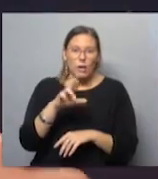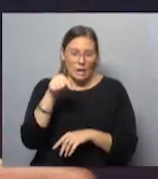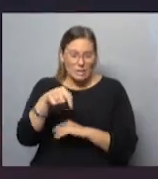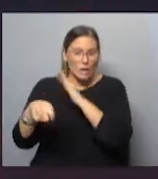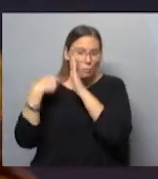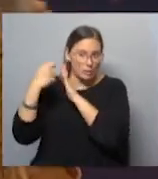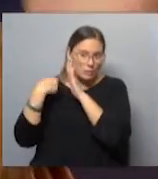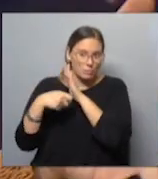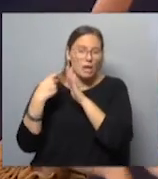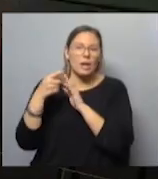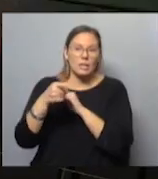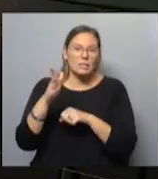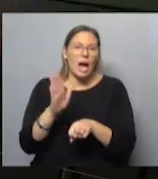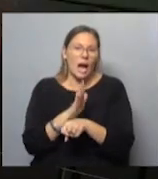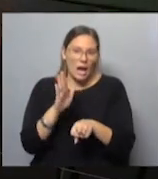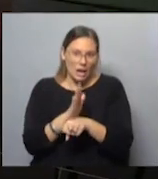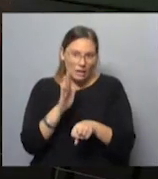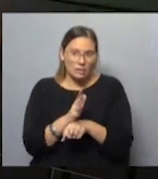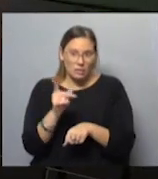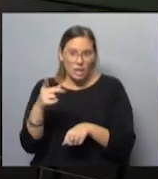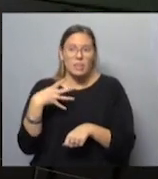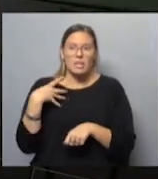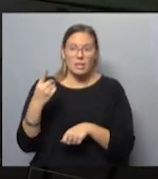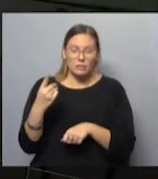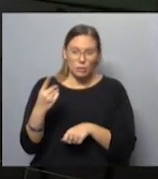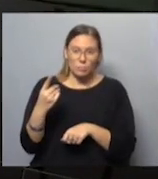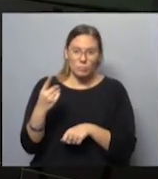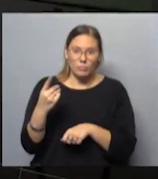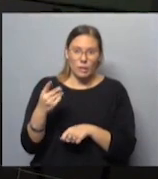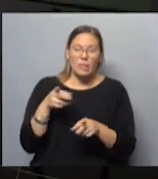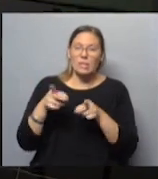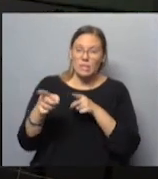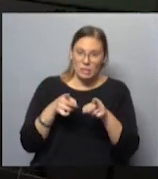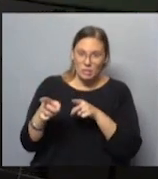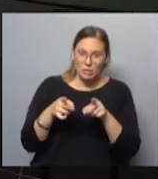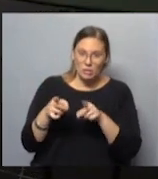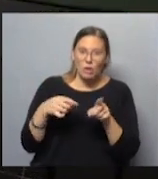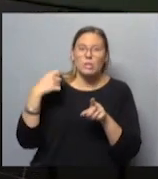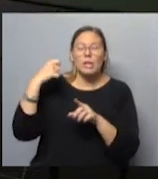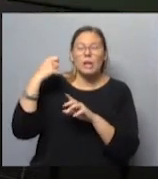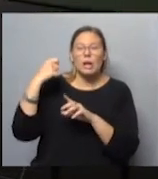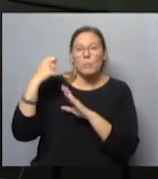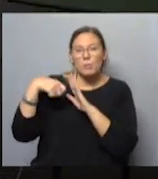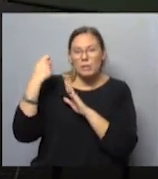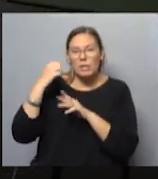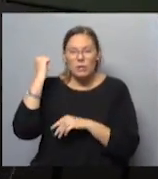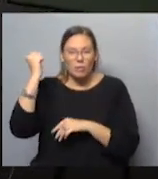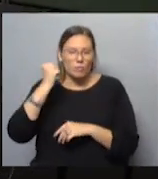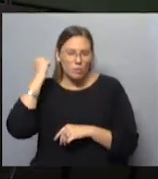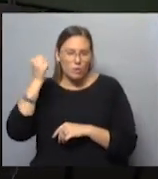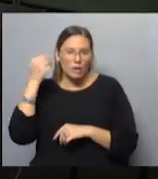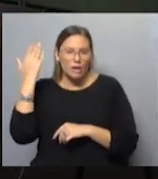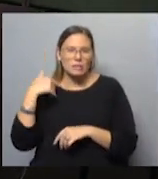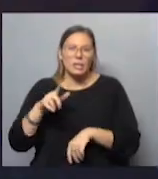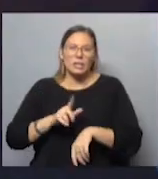película, ella es actriz, él es director, ha dirigido varias de las ficciones de hace ya algunos tiempos que se